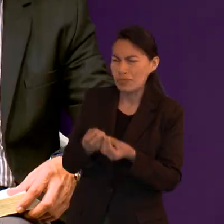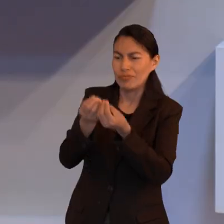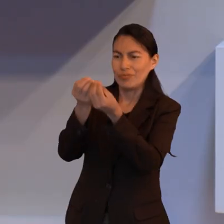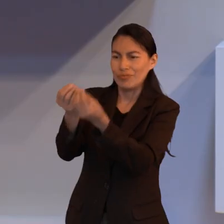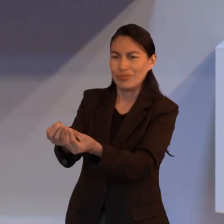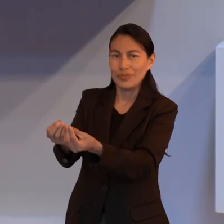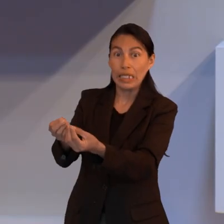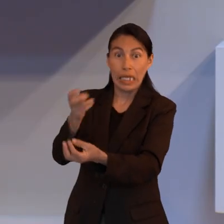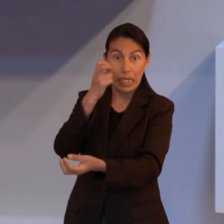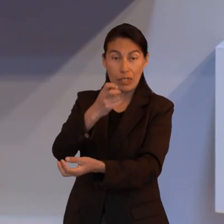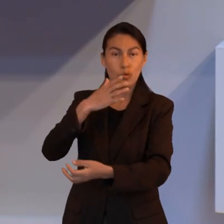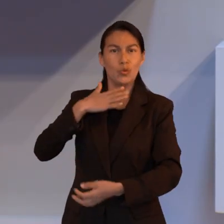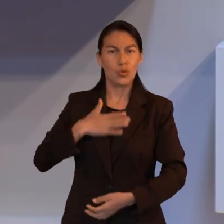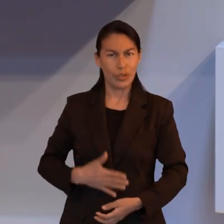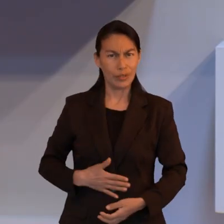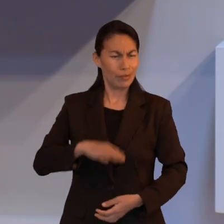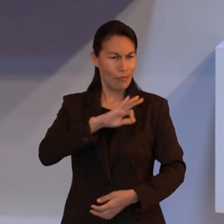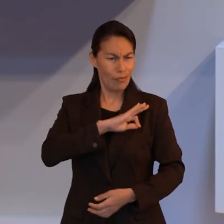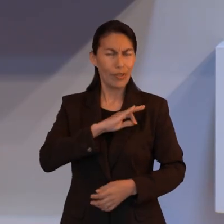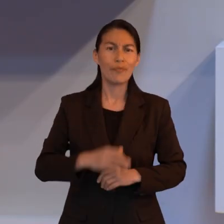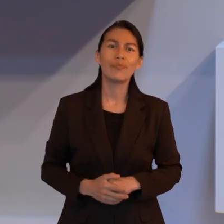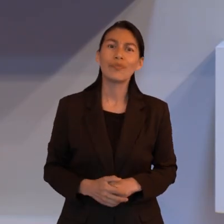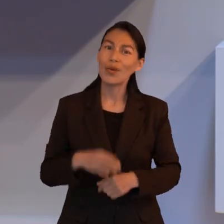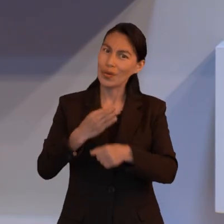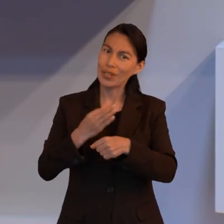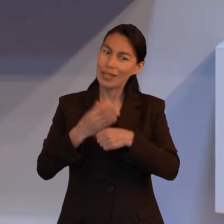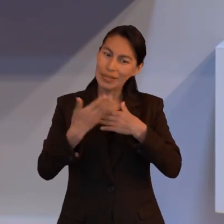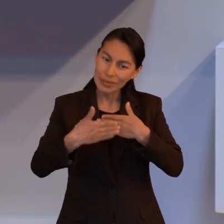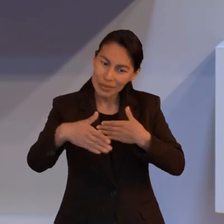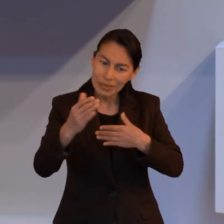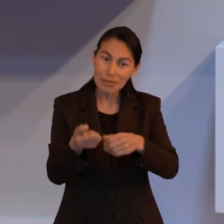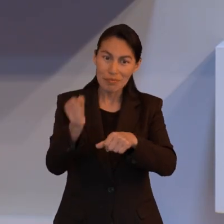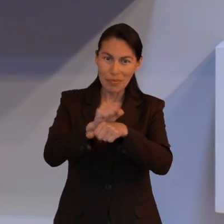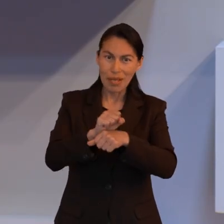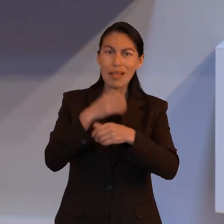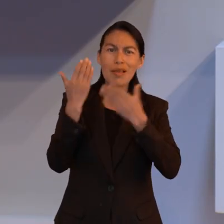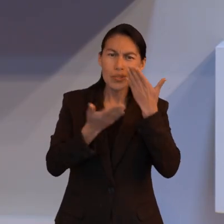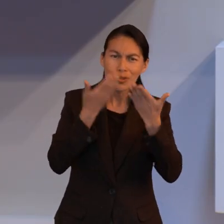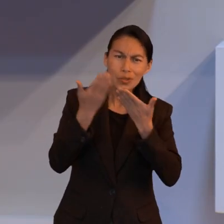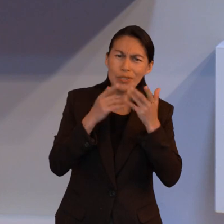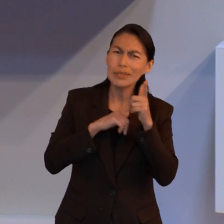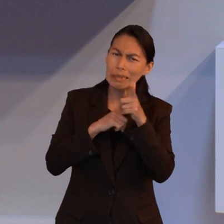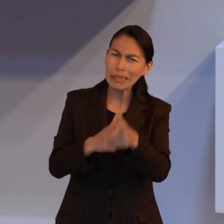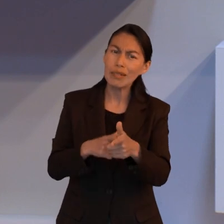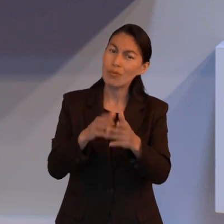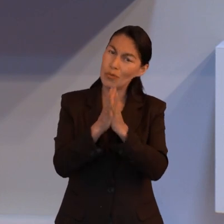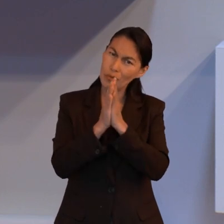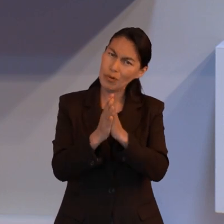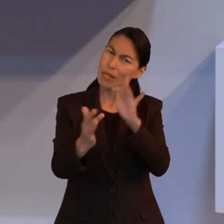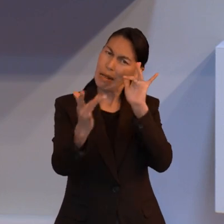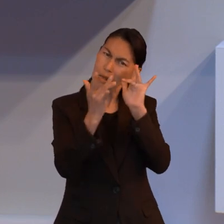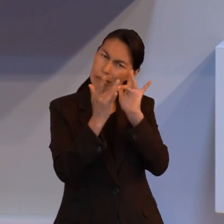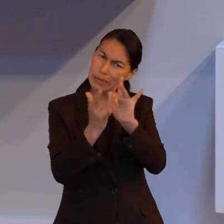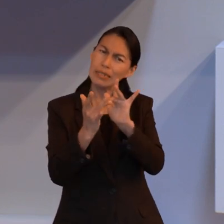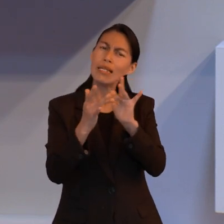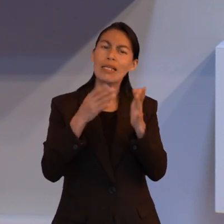por justicia. Así que en esta semana vamos a seguir estudiando un poco sobre la fe. Así que no se aparten de nosotros